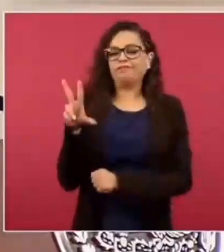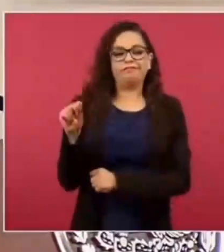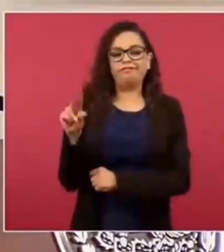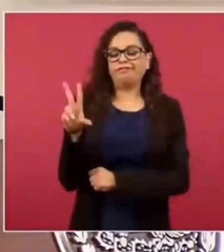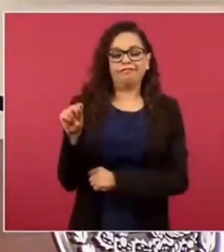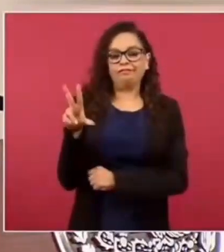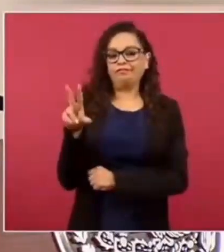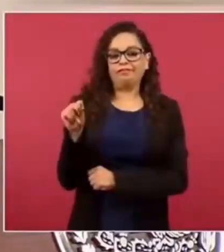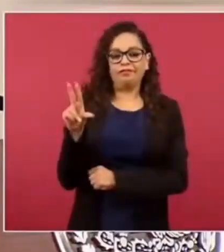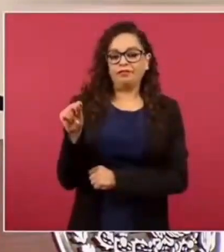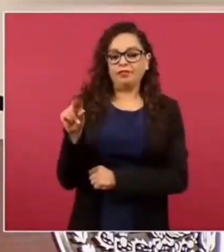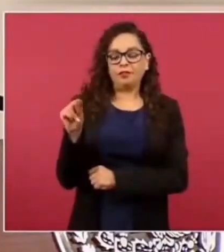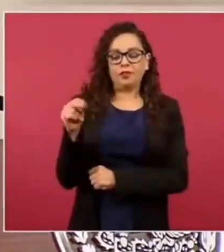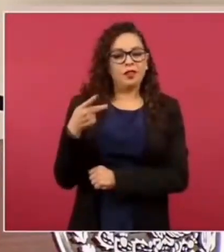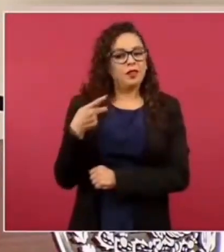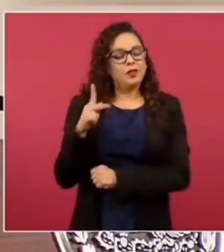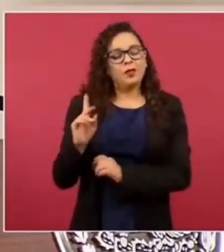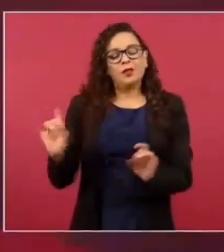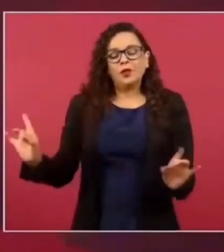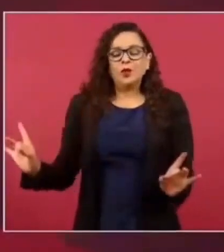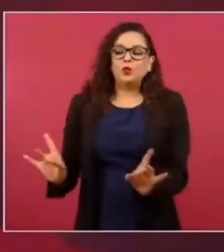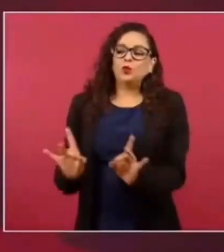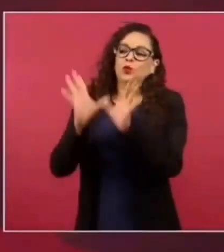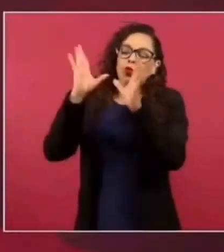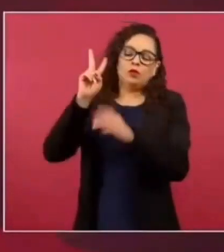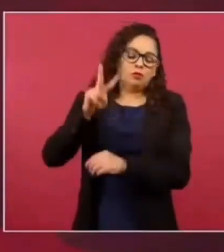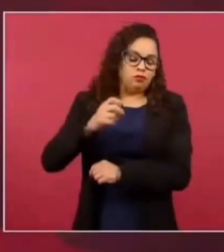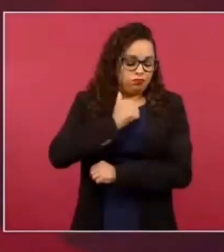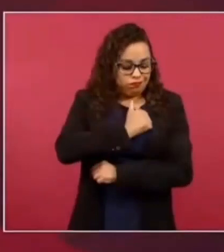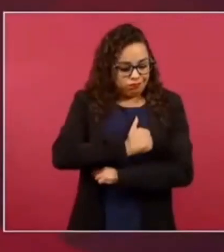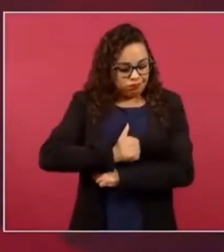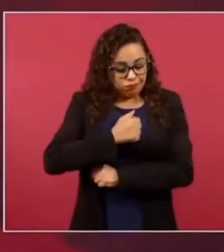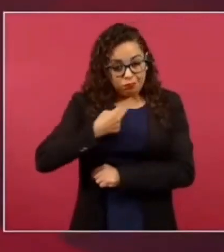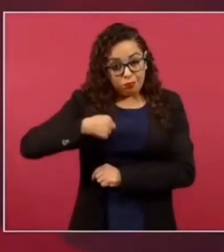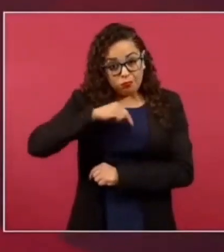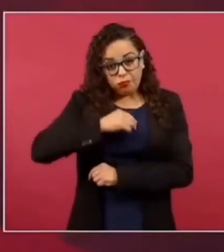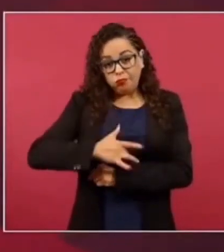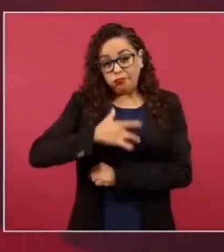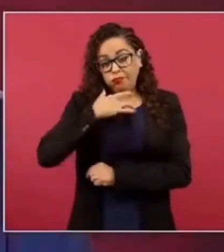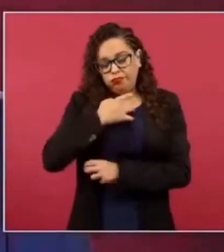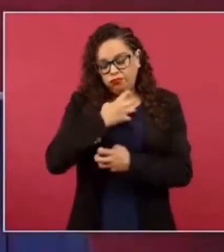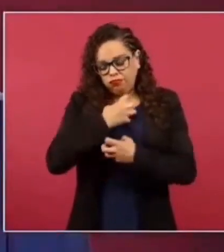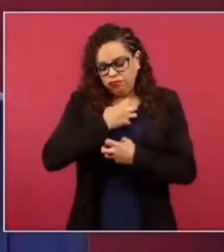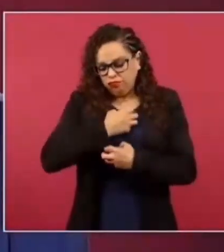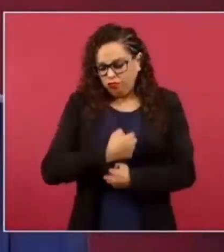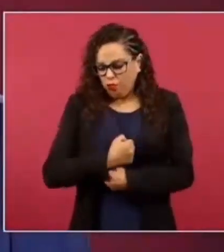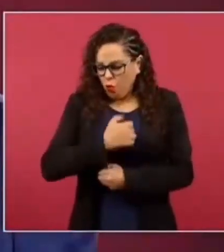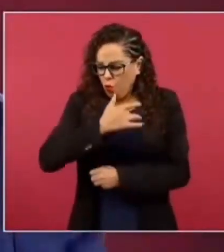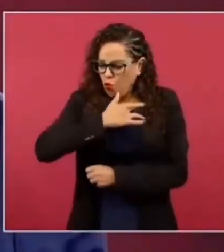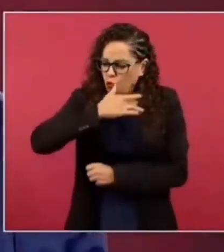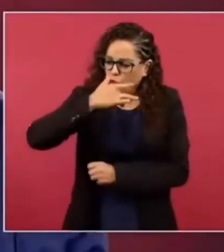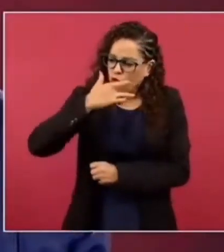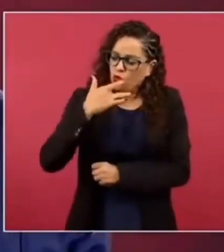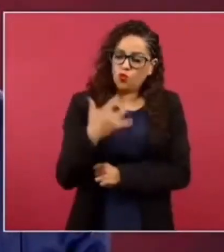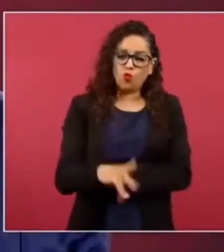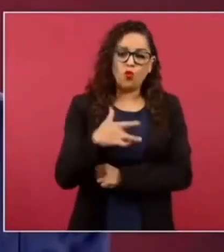estos casos lamentables, que nos duelen mucho, pero